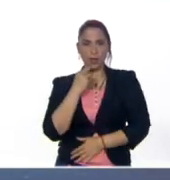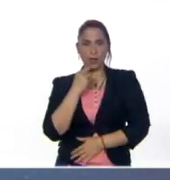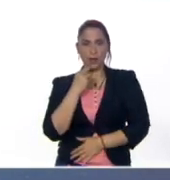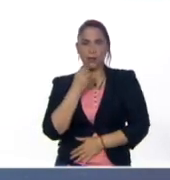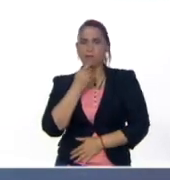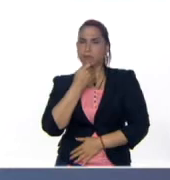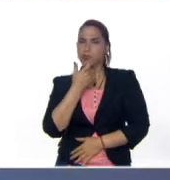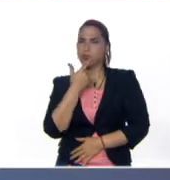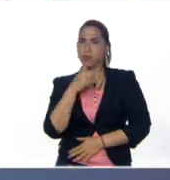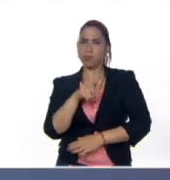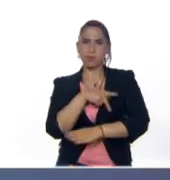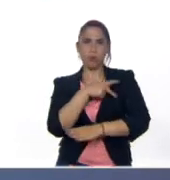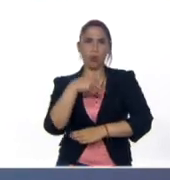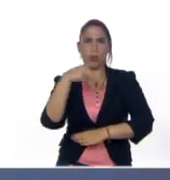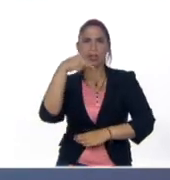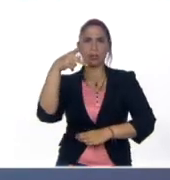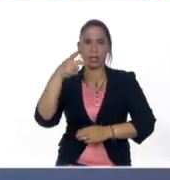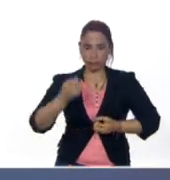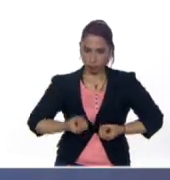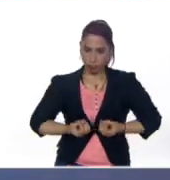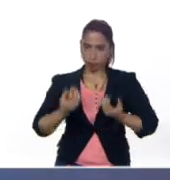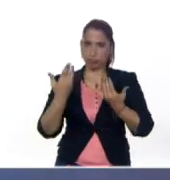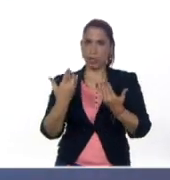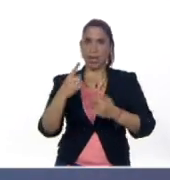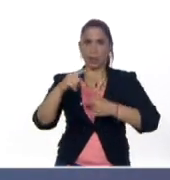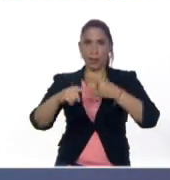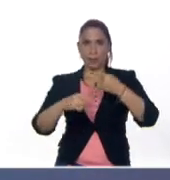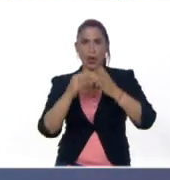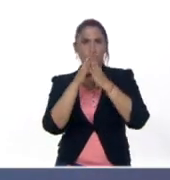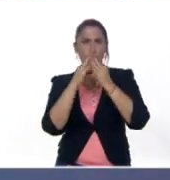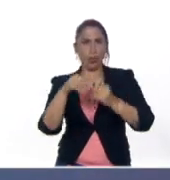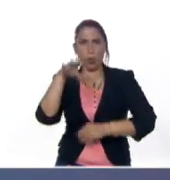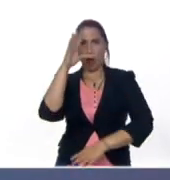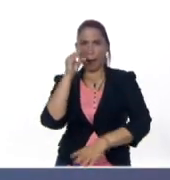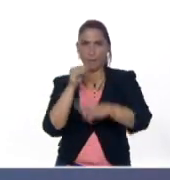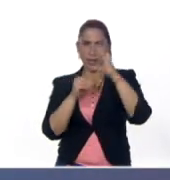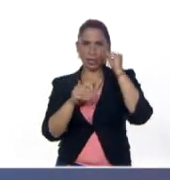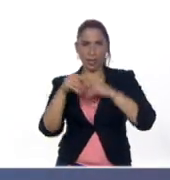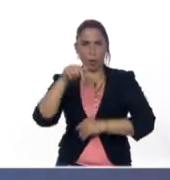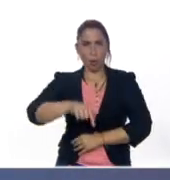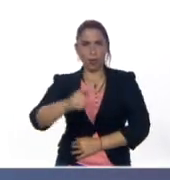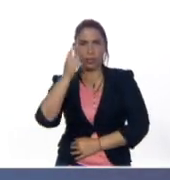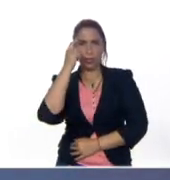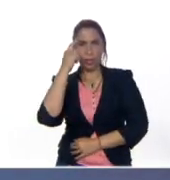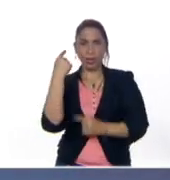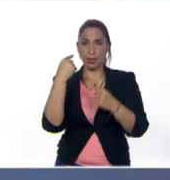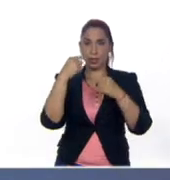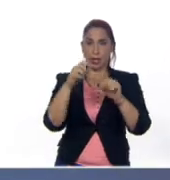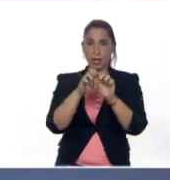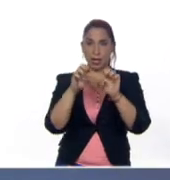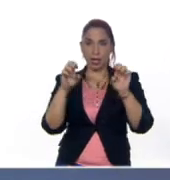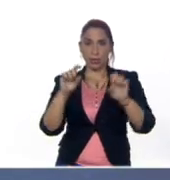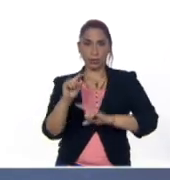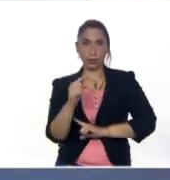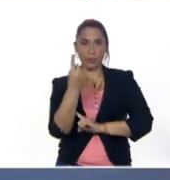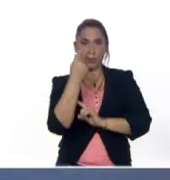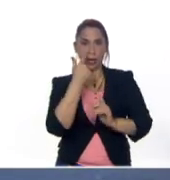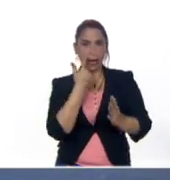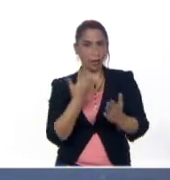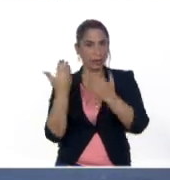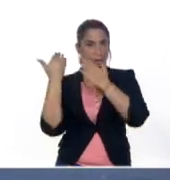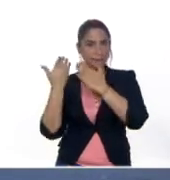lindísima poesía para dar entonces paso a todo lo que vamos a aprender el día de hoy en el nivel de educación primaria.